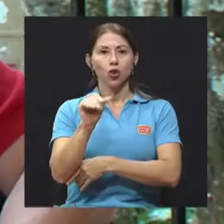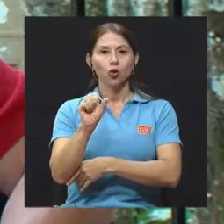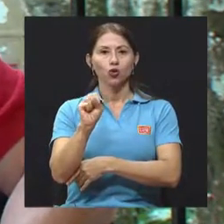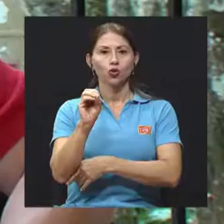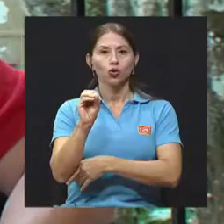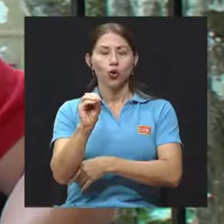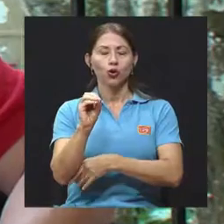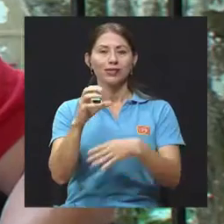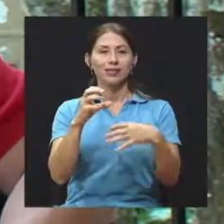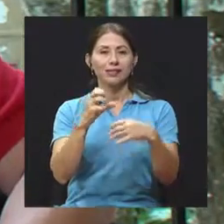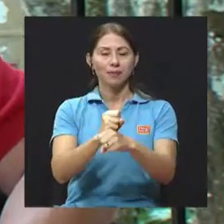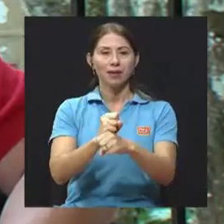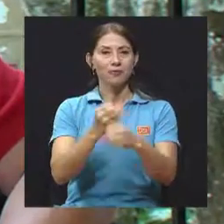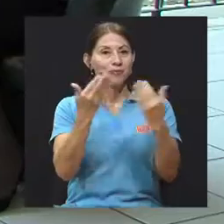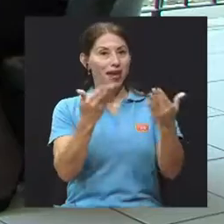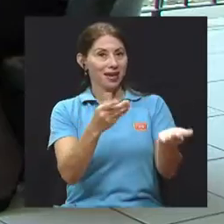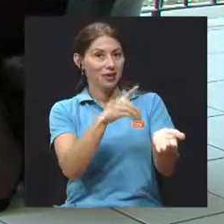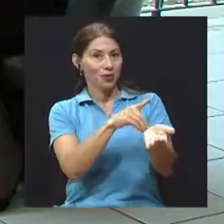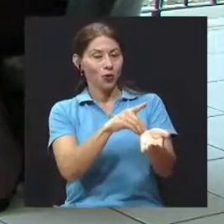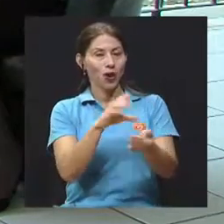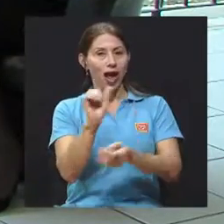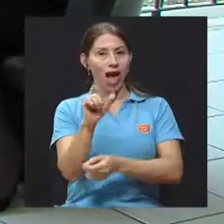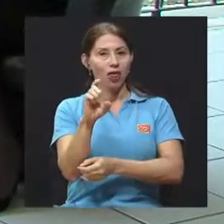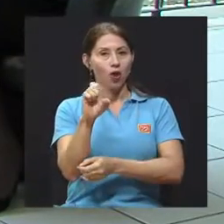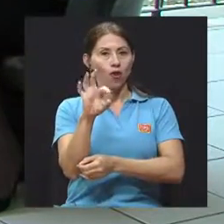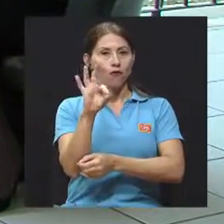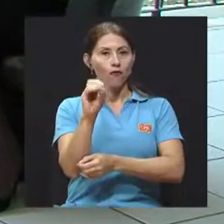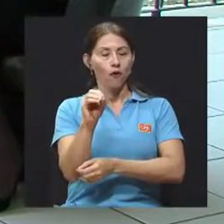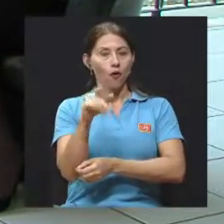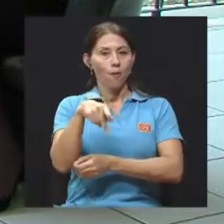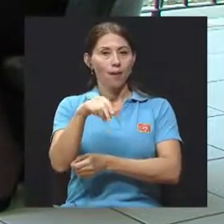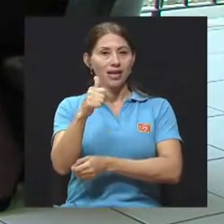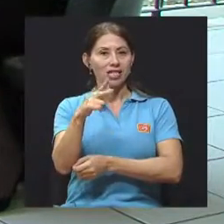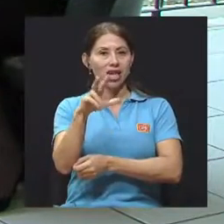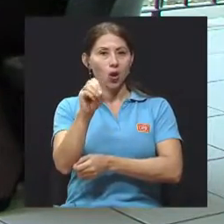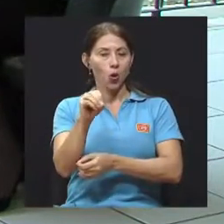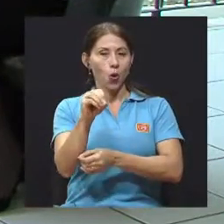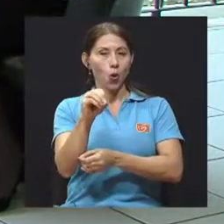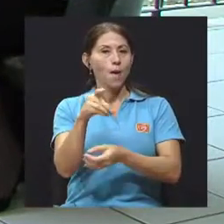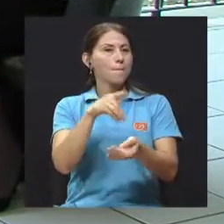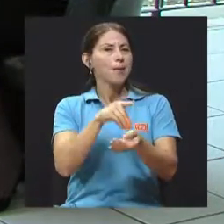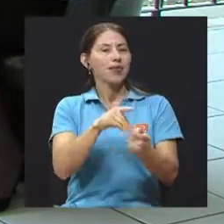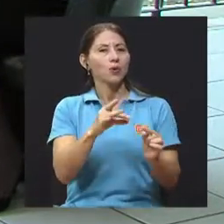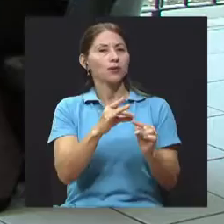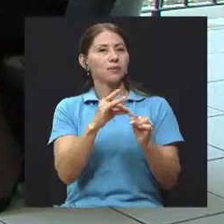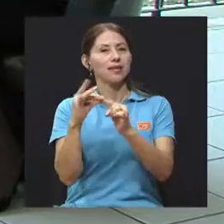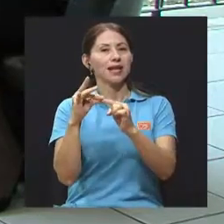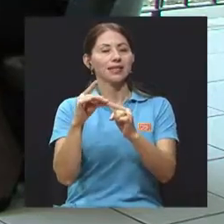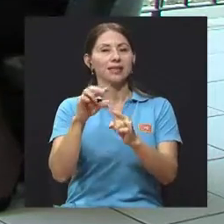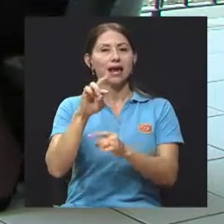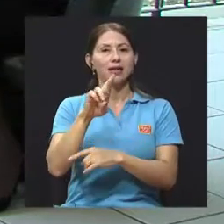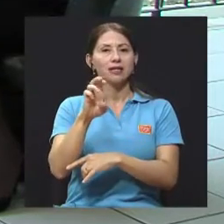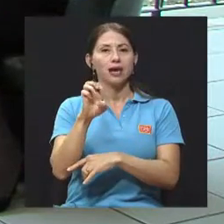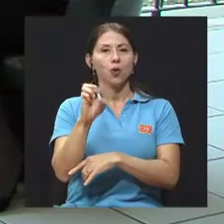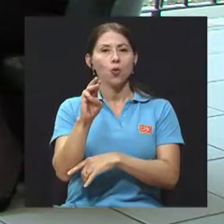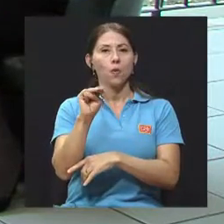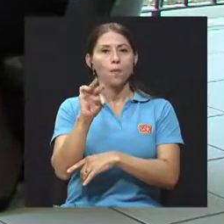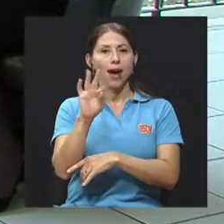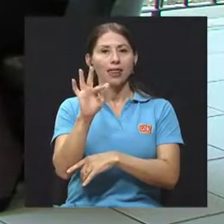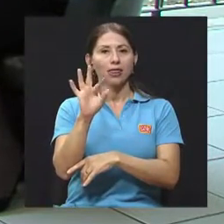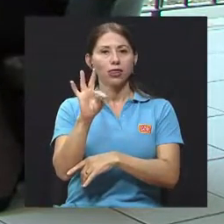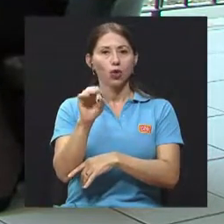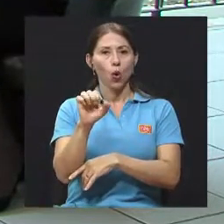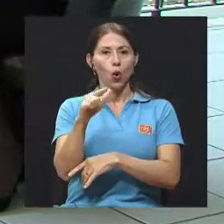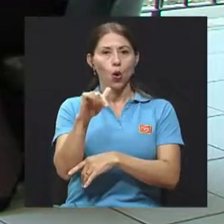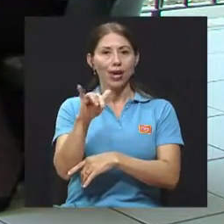presencia del doctor Adolfo Pacheco Salazar, quien es médico especialista en reumatología del Hospital Rafael